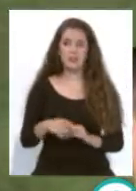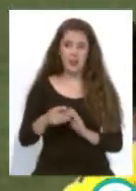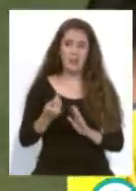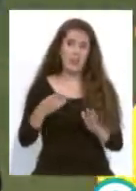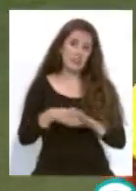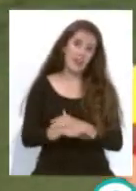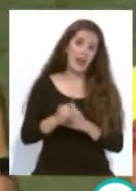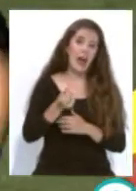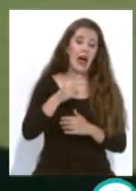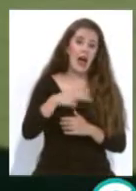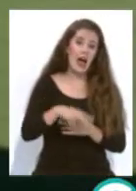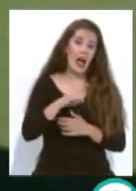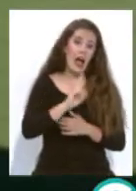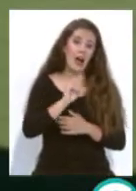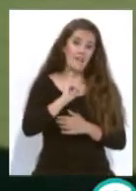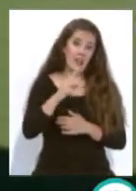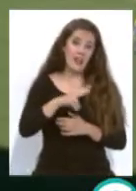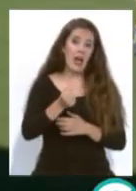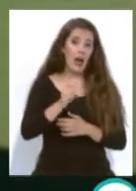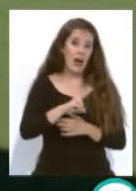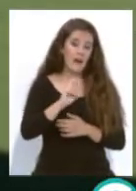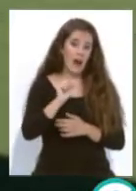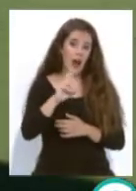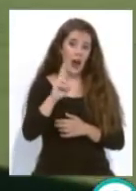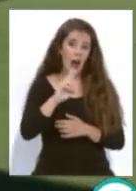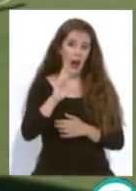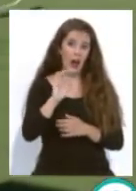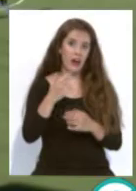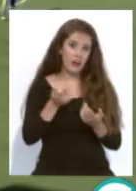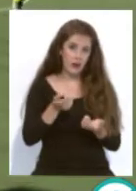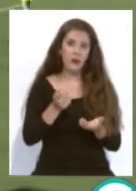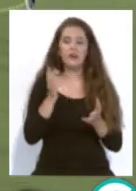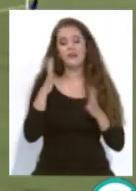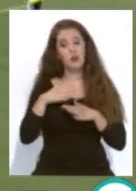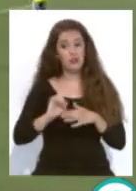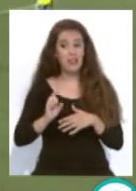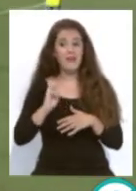Javi Navarro jugó de titular no estuvo en esta ocasión Peter